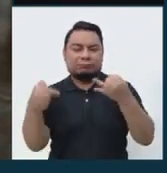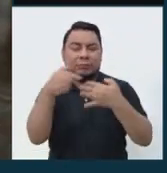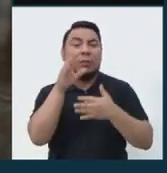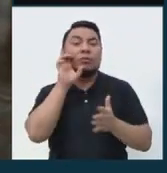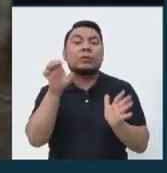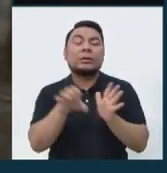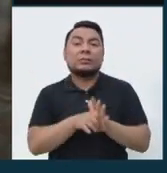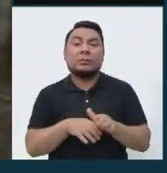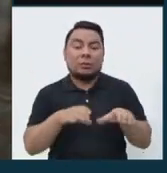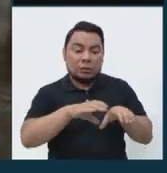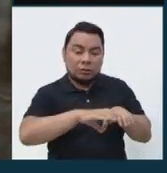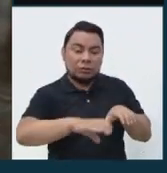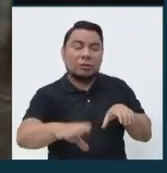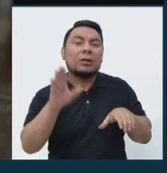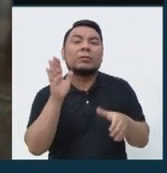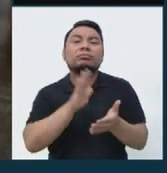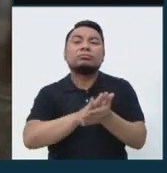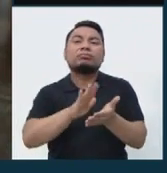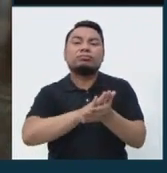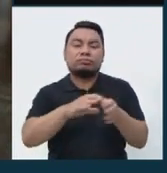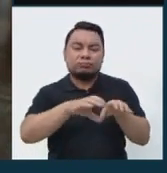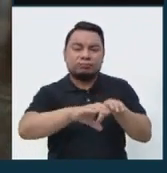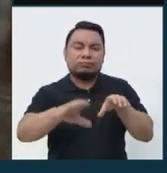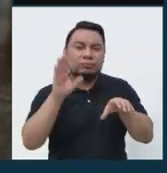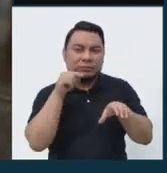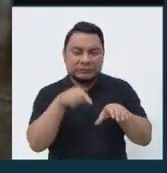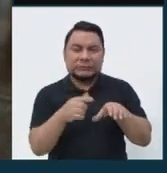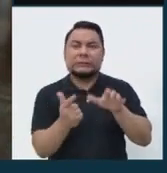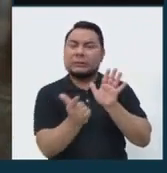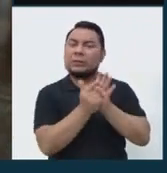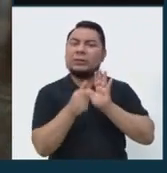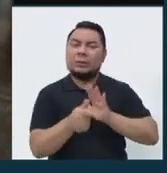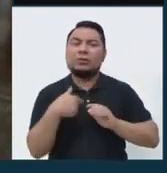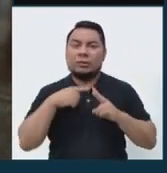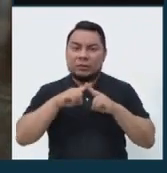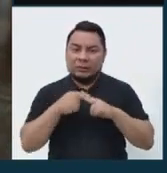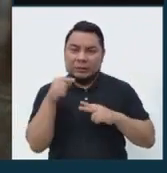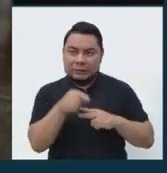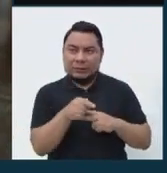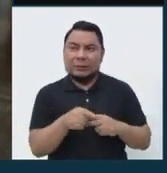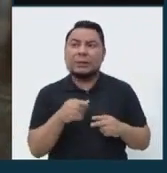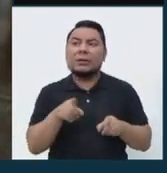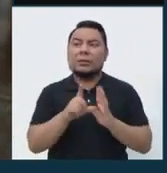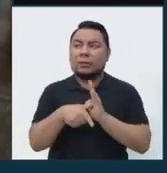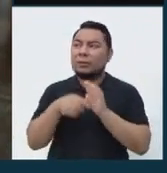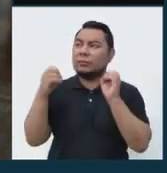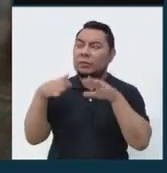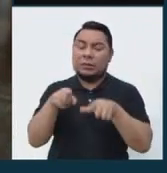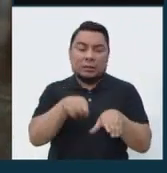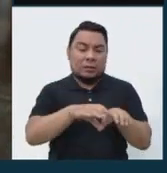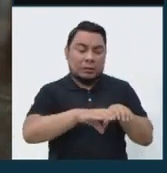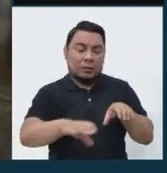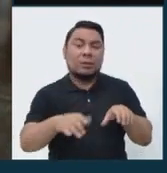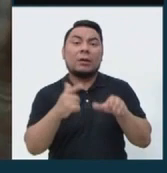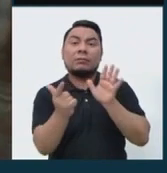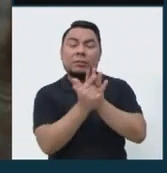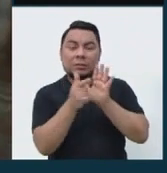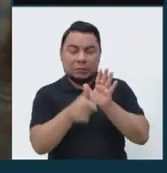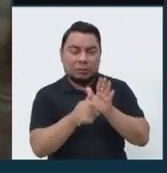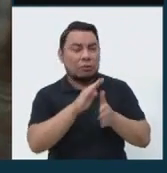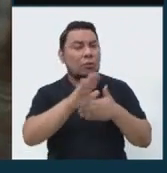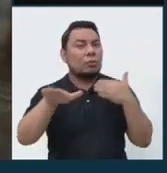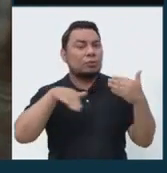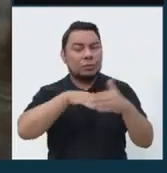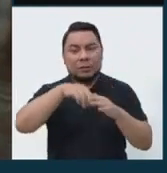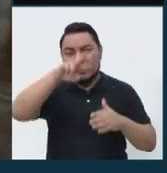el saneamiento físico legal. Voy a empezar por ahí y quiero terminar por electrificación. El saneamiento físico legal en todo